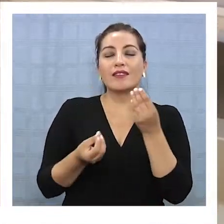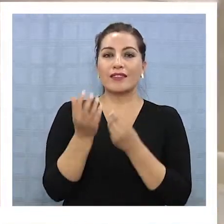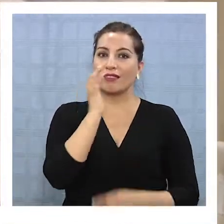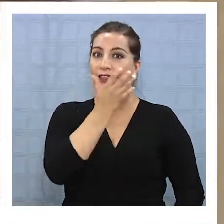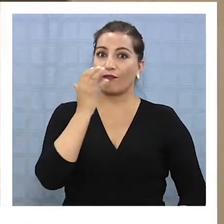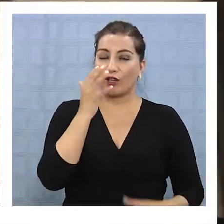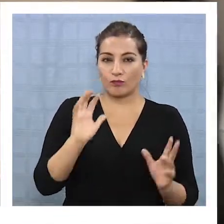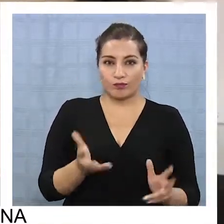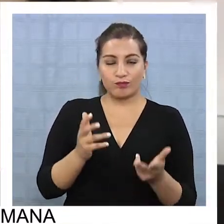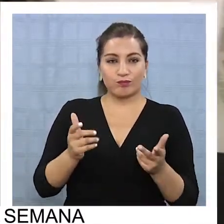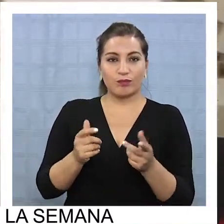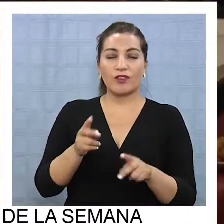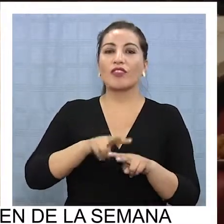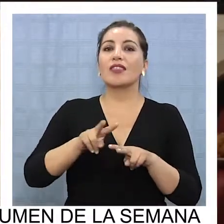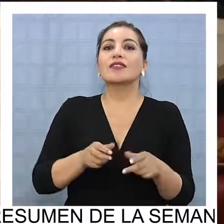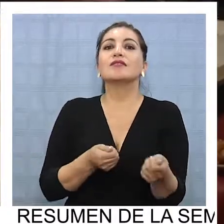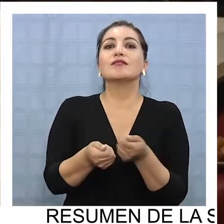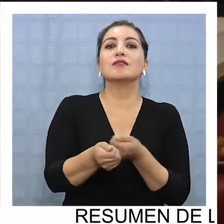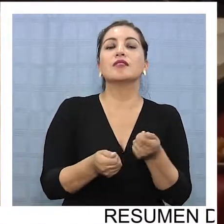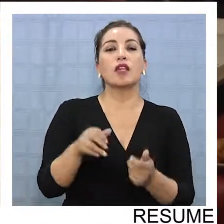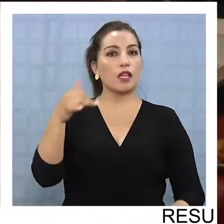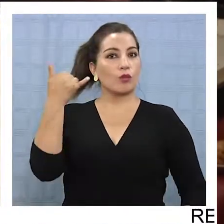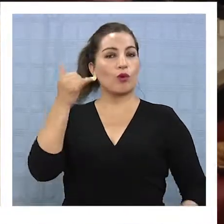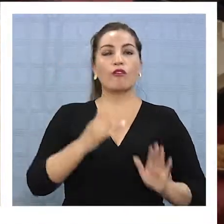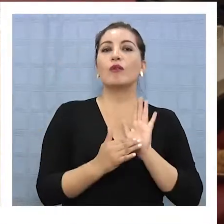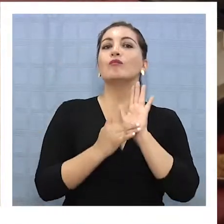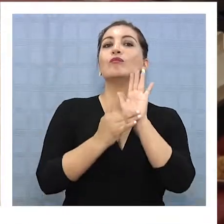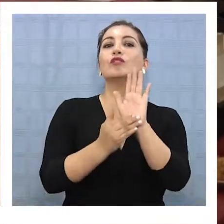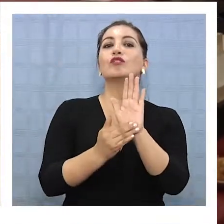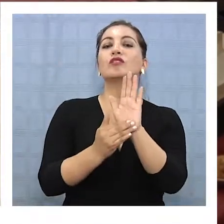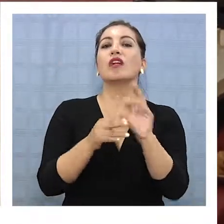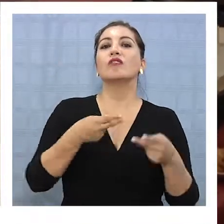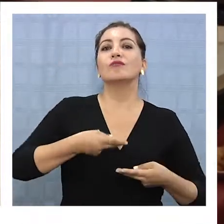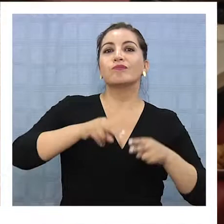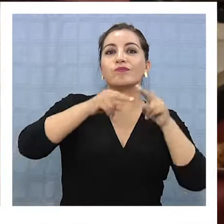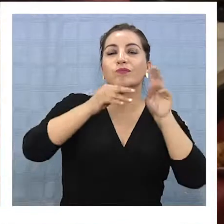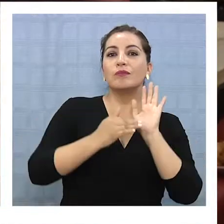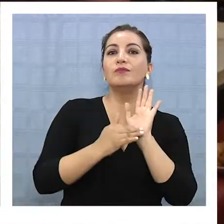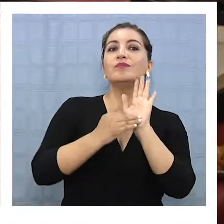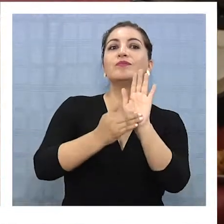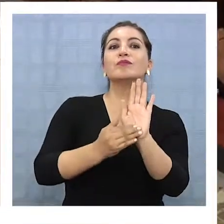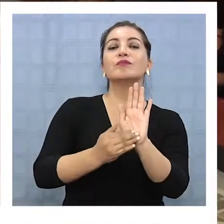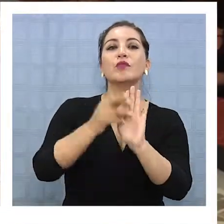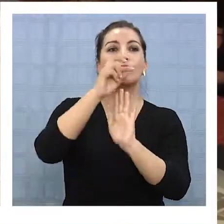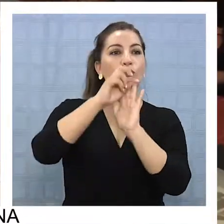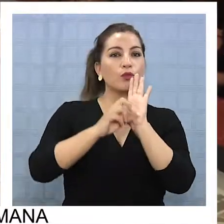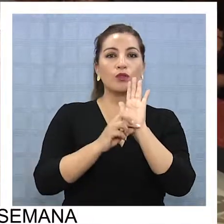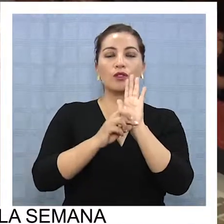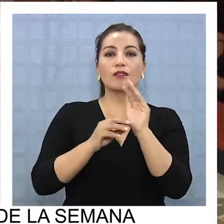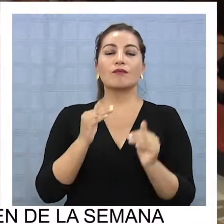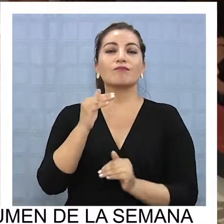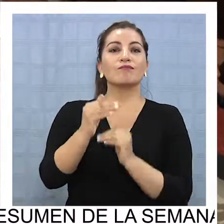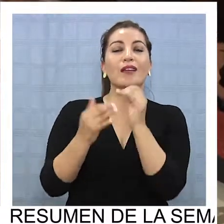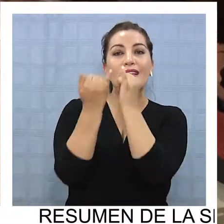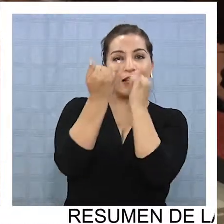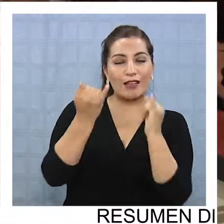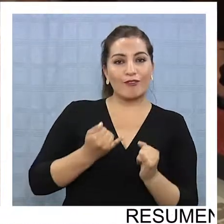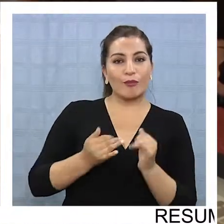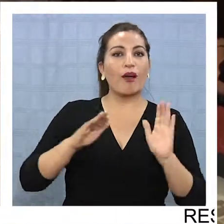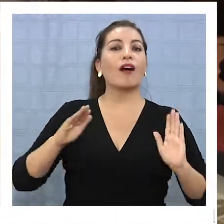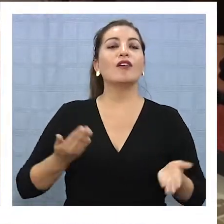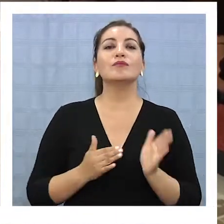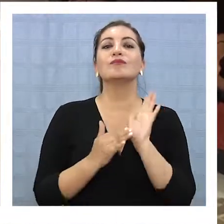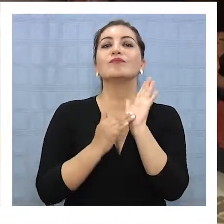actividades comerciales. Este jueves mostraron la maqueta de su proyecto, que ya superó la etapa de diseño y ahora